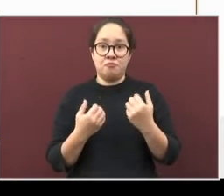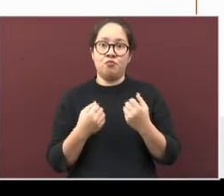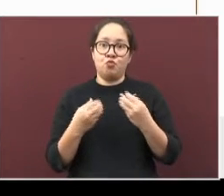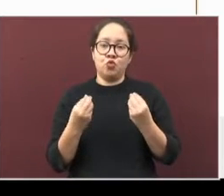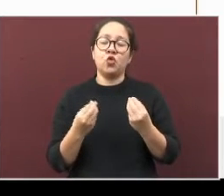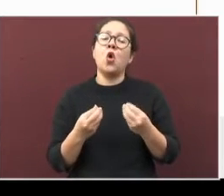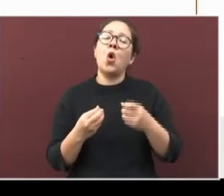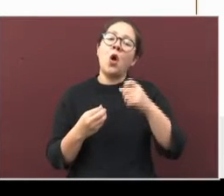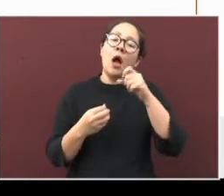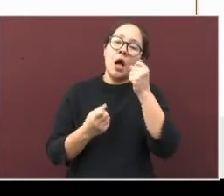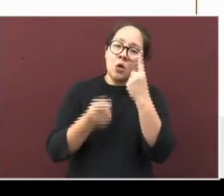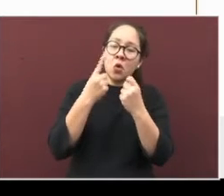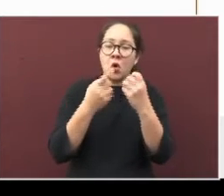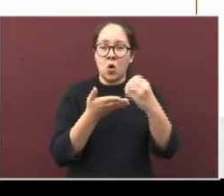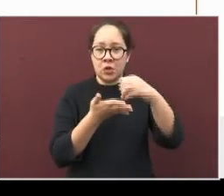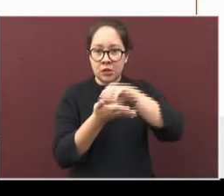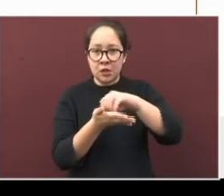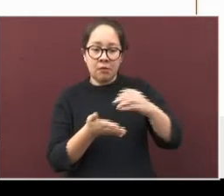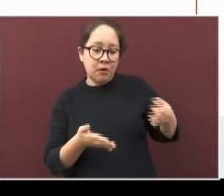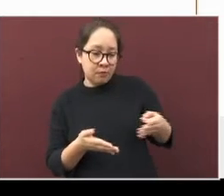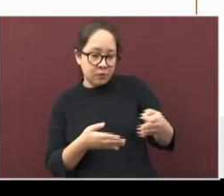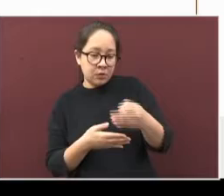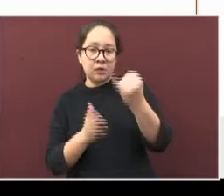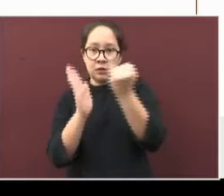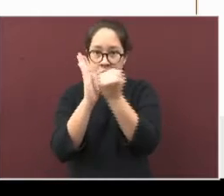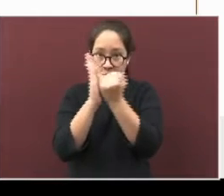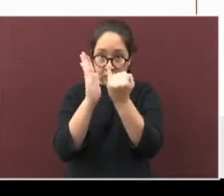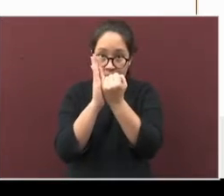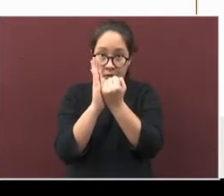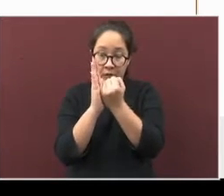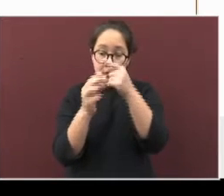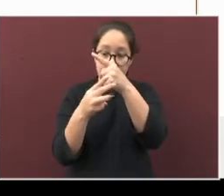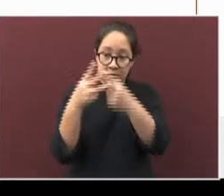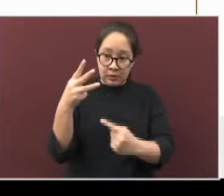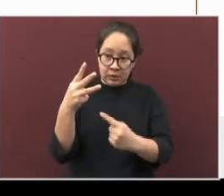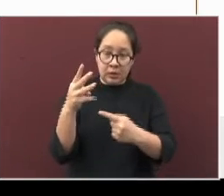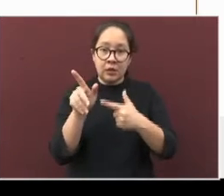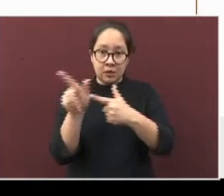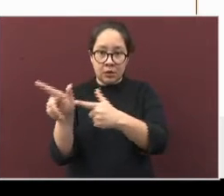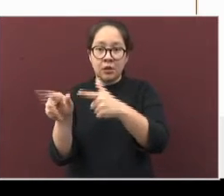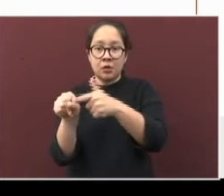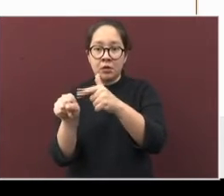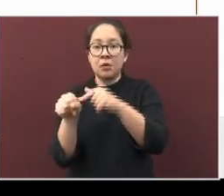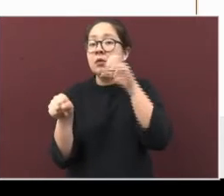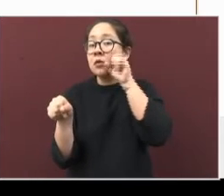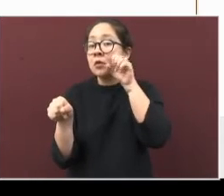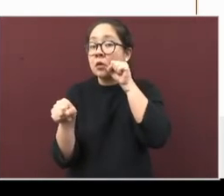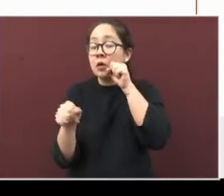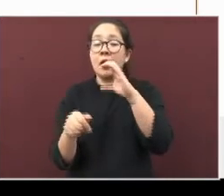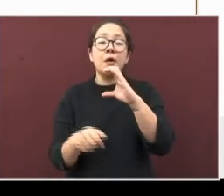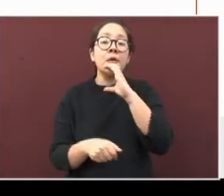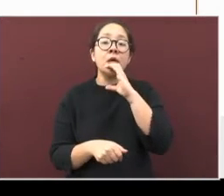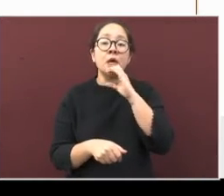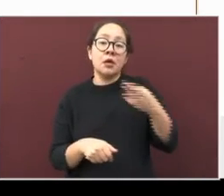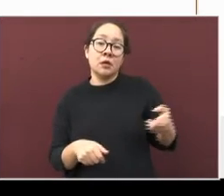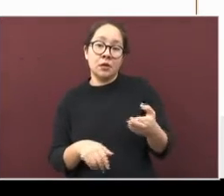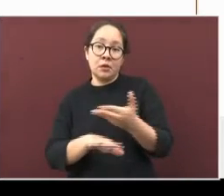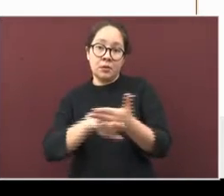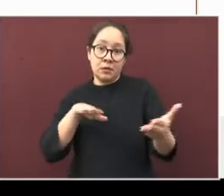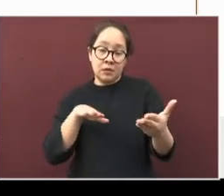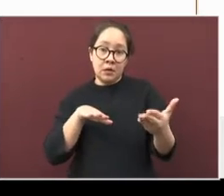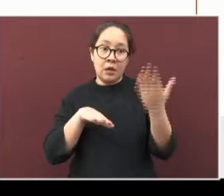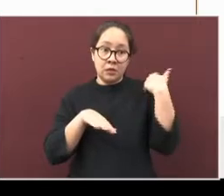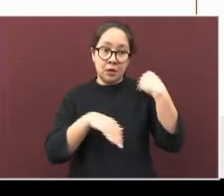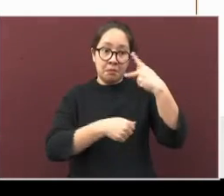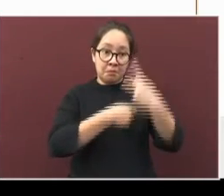los municipios de Orizaba, Fortín e Iztaxoquitlán permanecen en naranja. Córdoba y Río Blanco cambiaron de riesgo